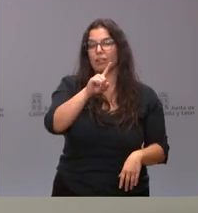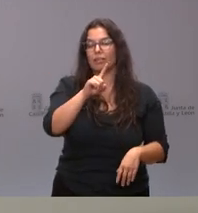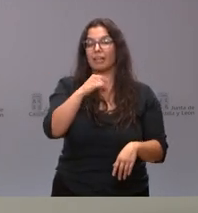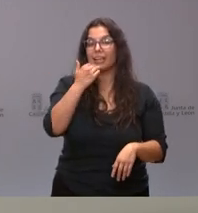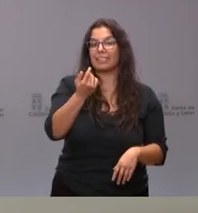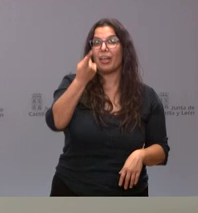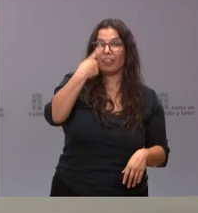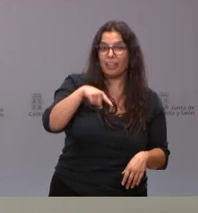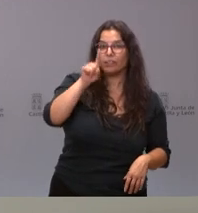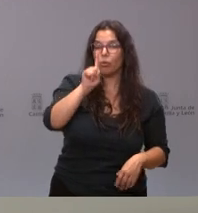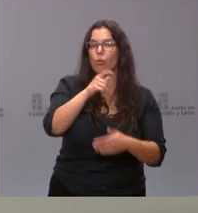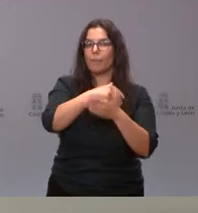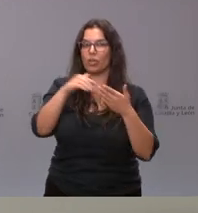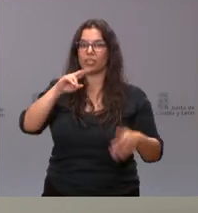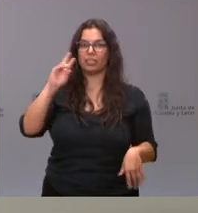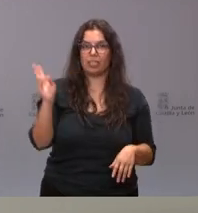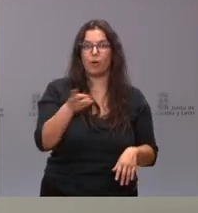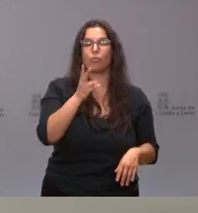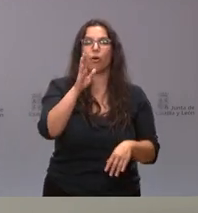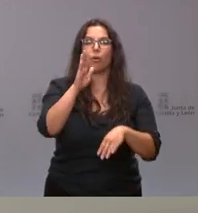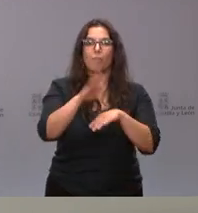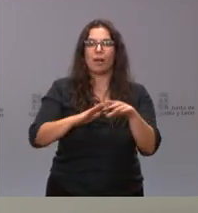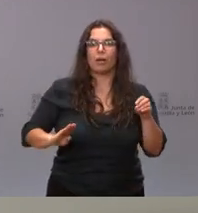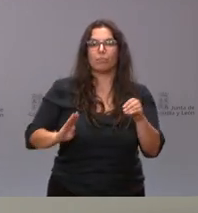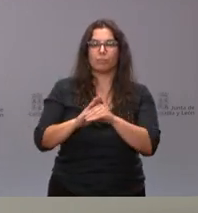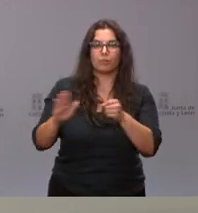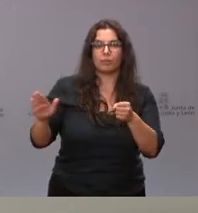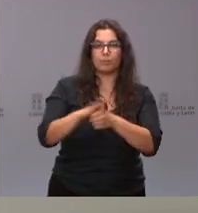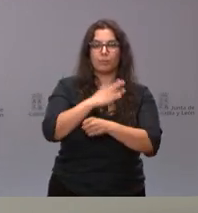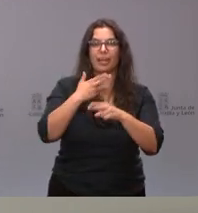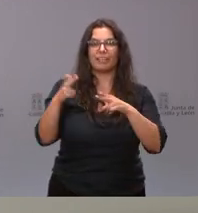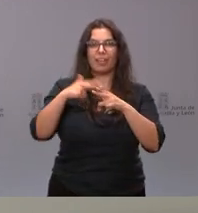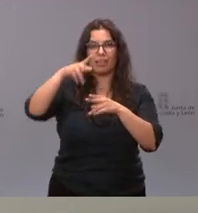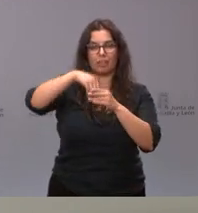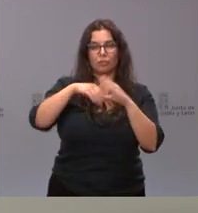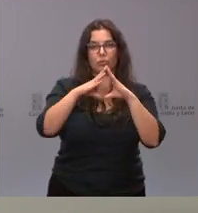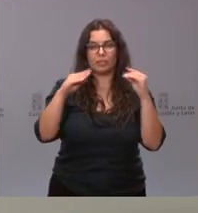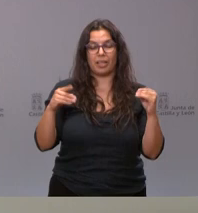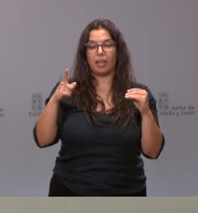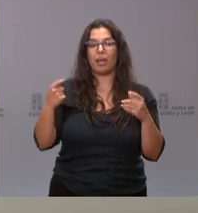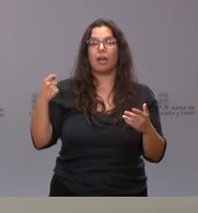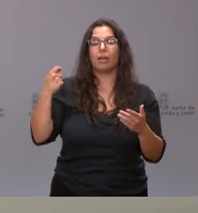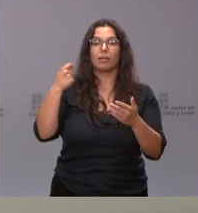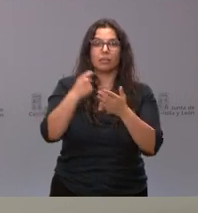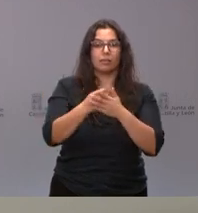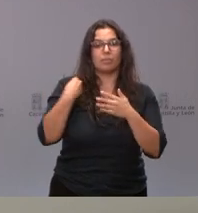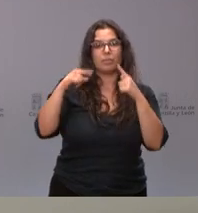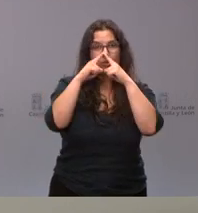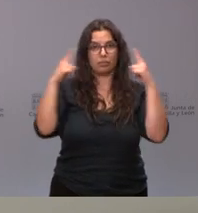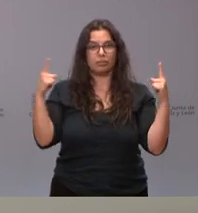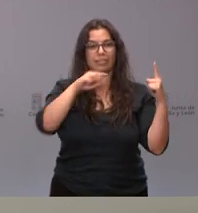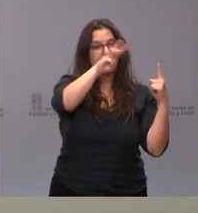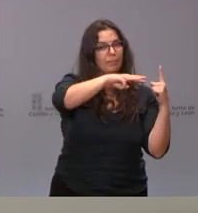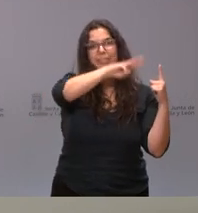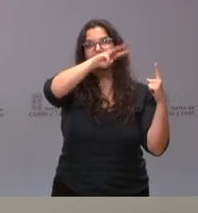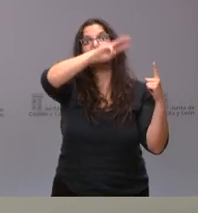Casi 101 millones de euros para financiar las actividades de las universidades. En este caso es la aportación correspondiente al tercer trimestre. Lo hacemos